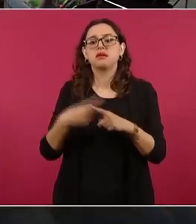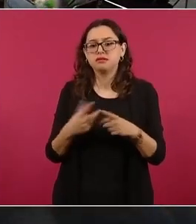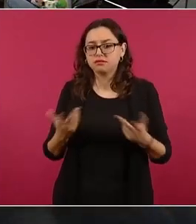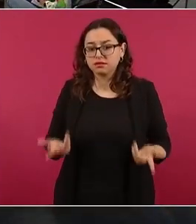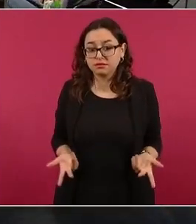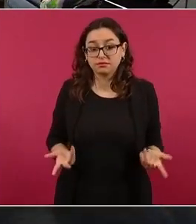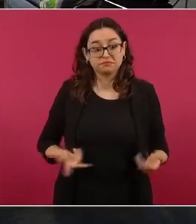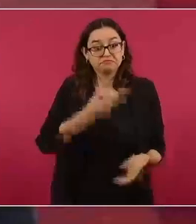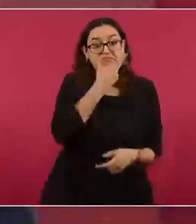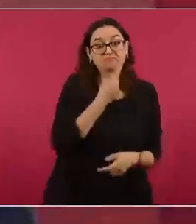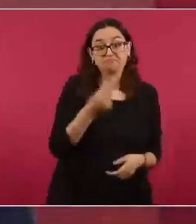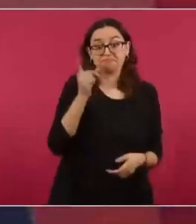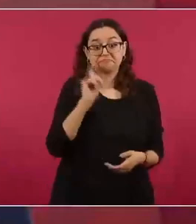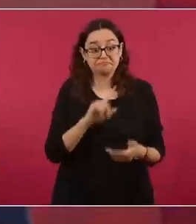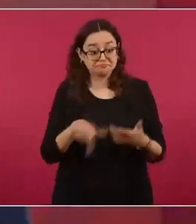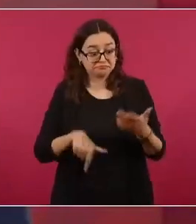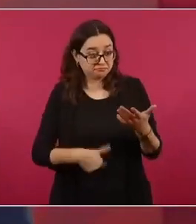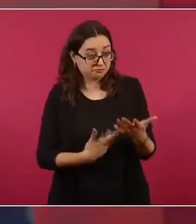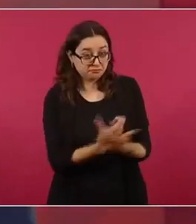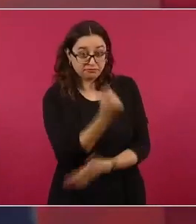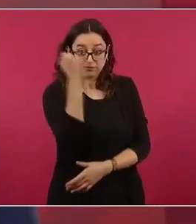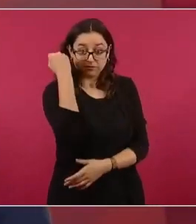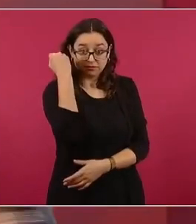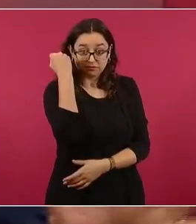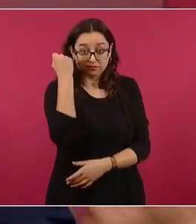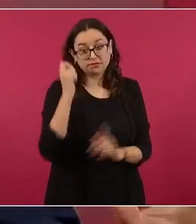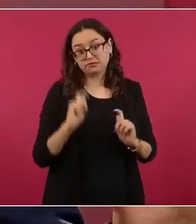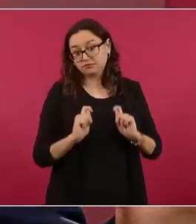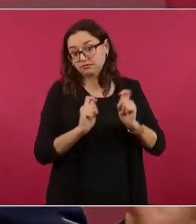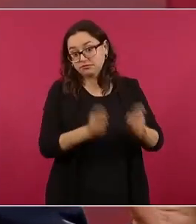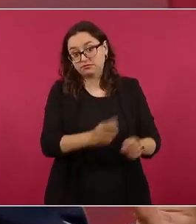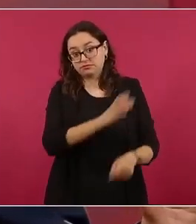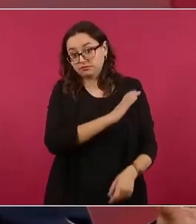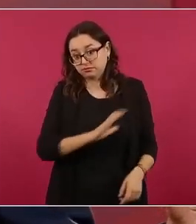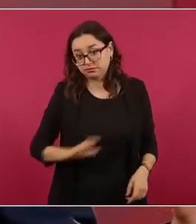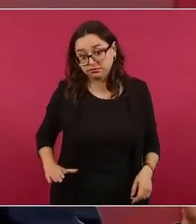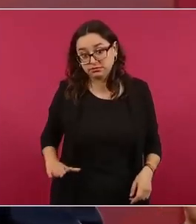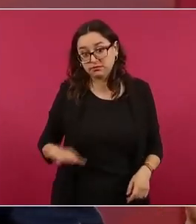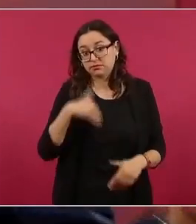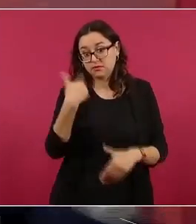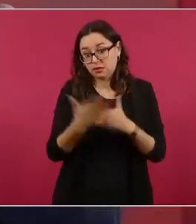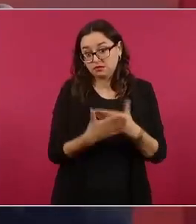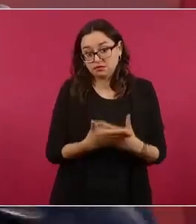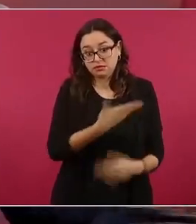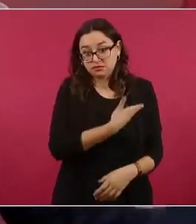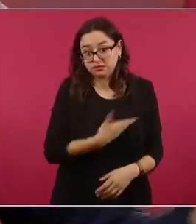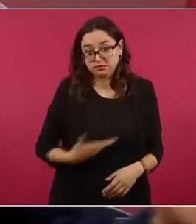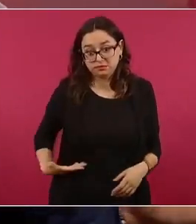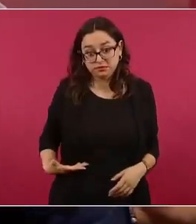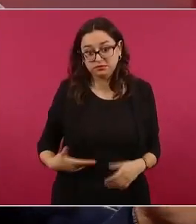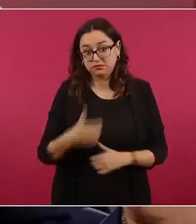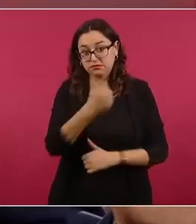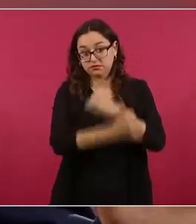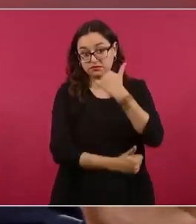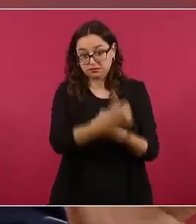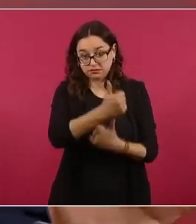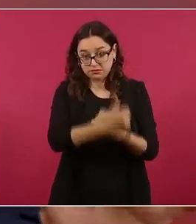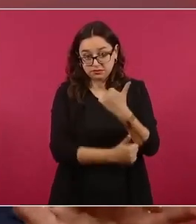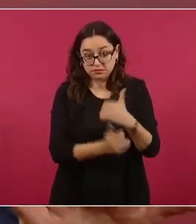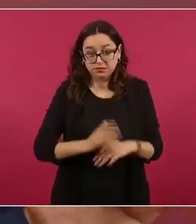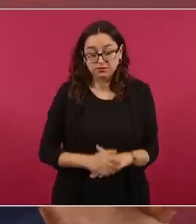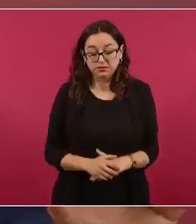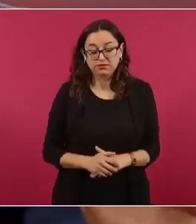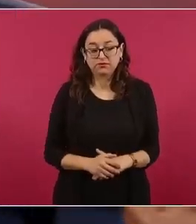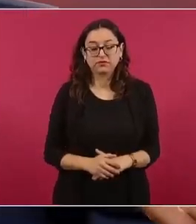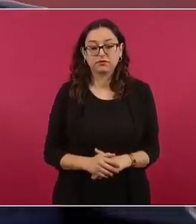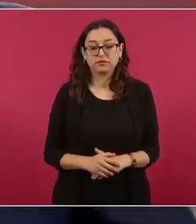pues ese va a ser el candidato y yo cuando se conozcan los resultados